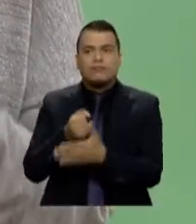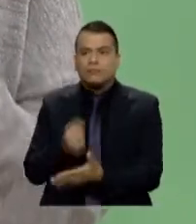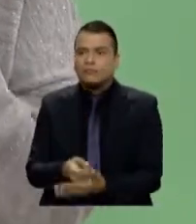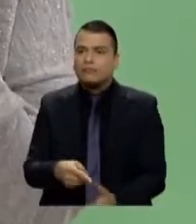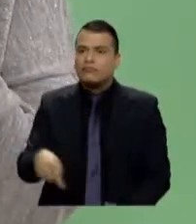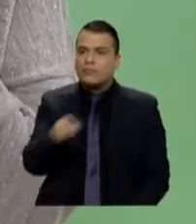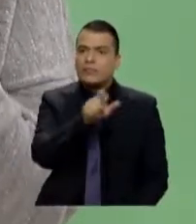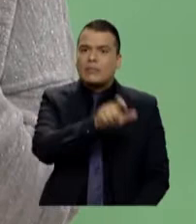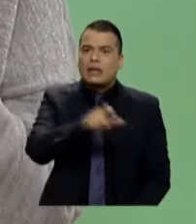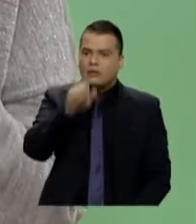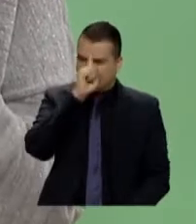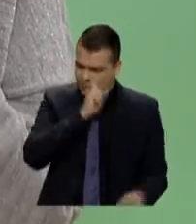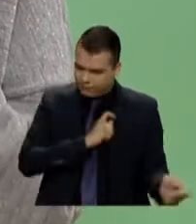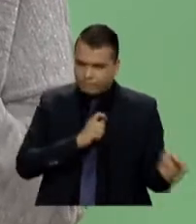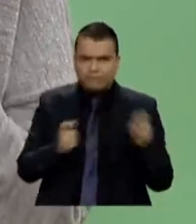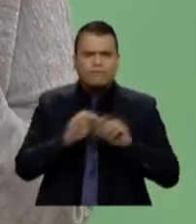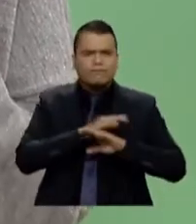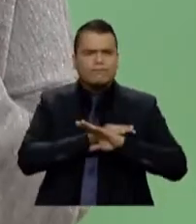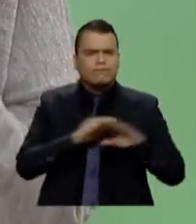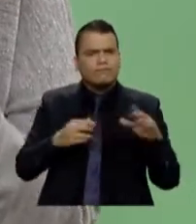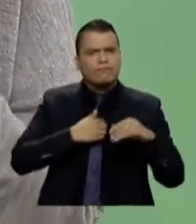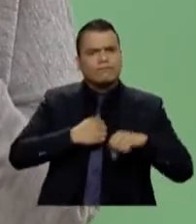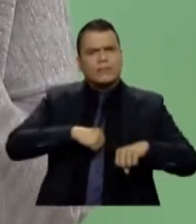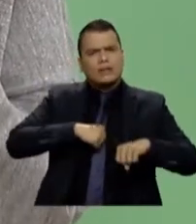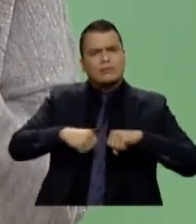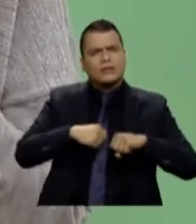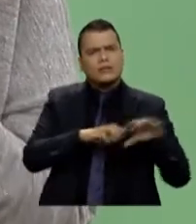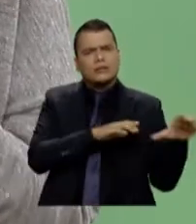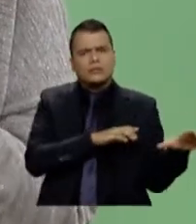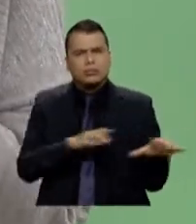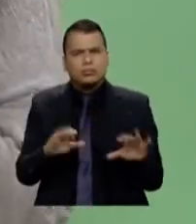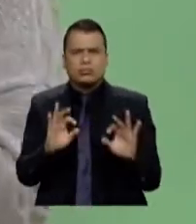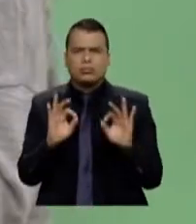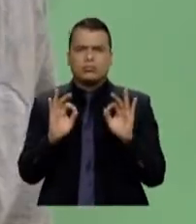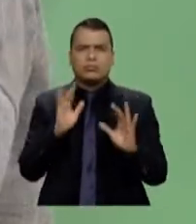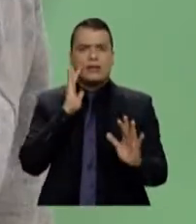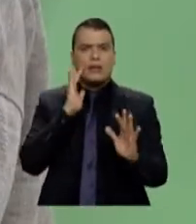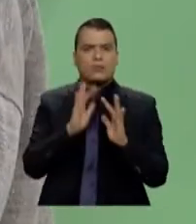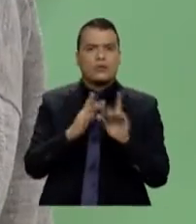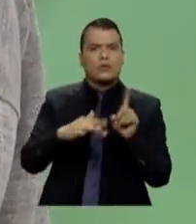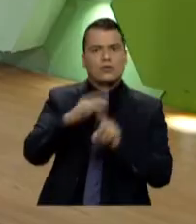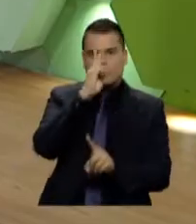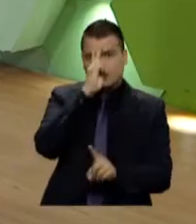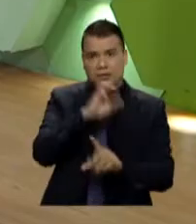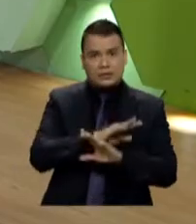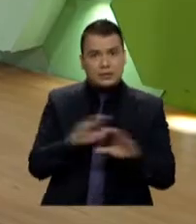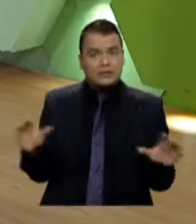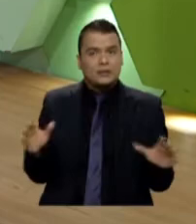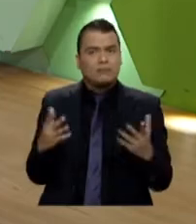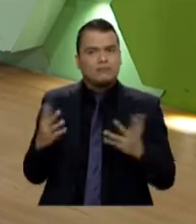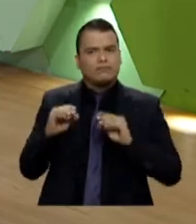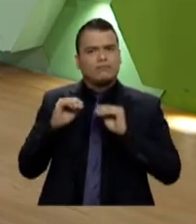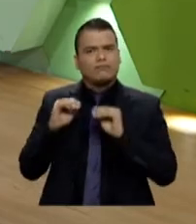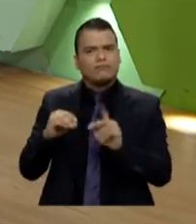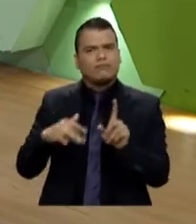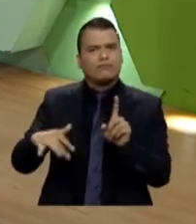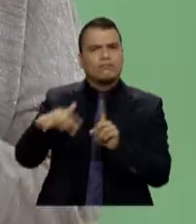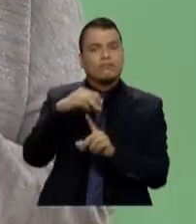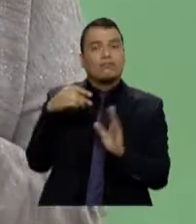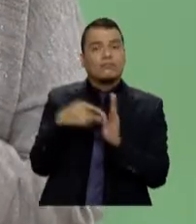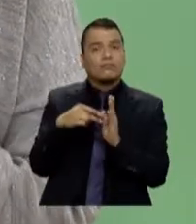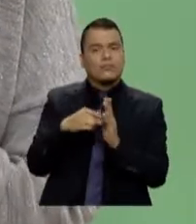conducta, a volver prácticas productivas amigables ambientalmente, hacer educación ambiental se vuelve entonces en una